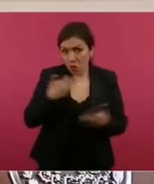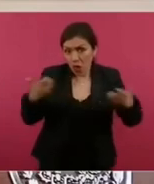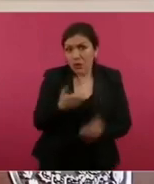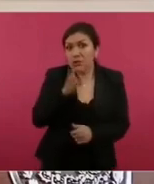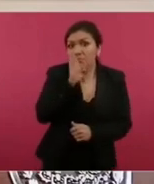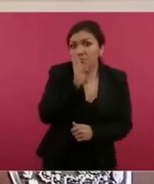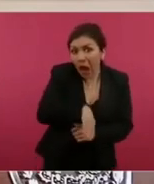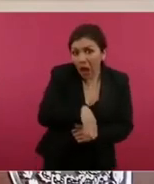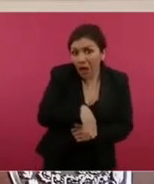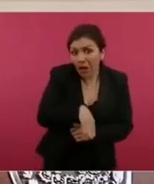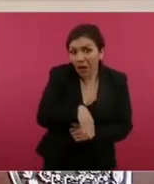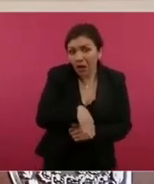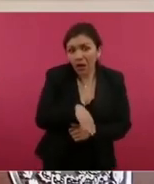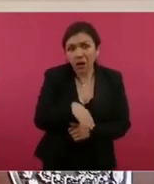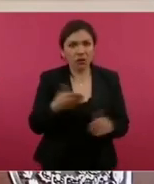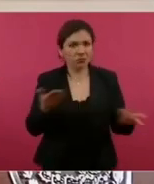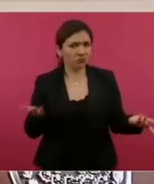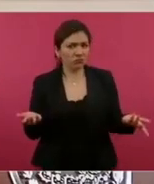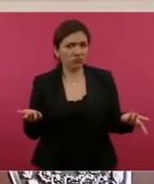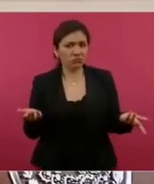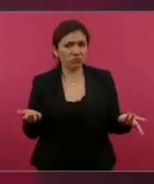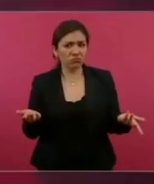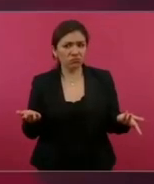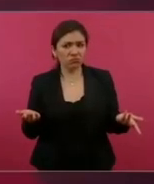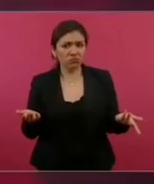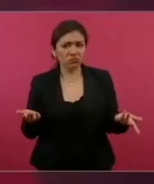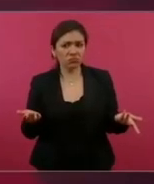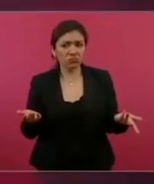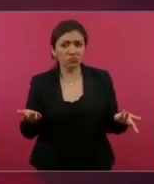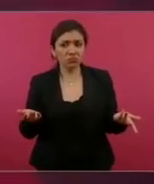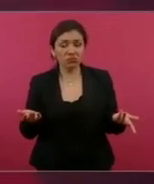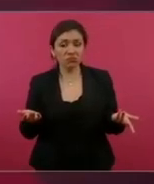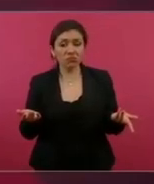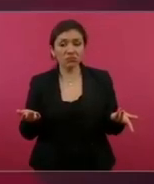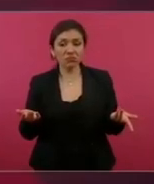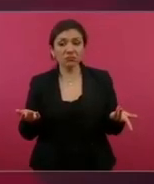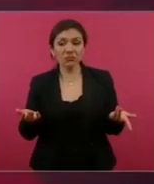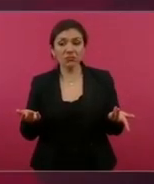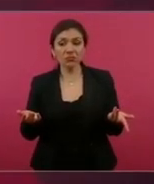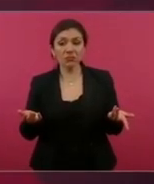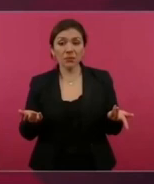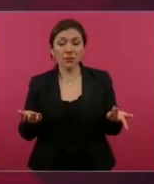una